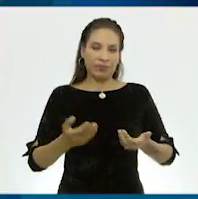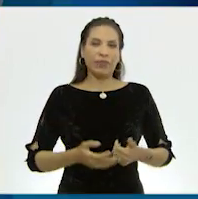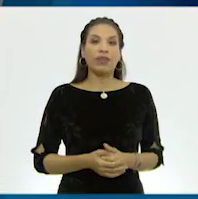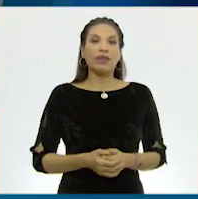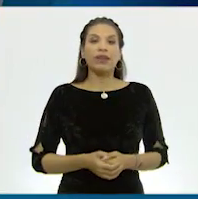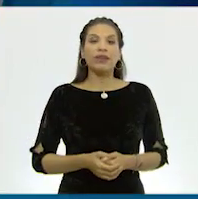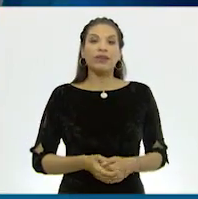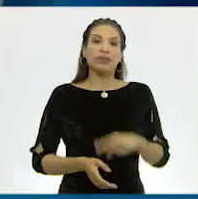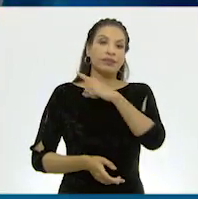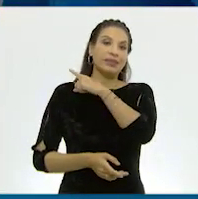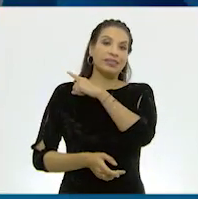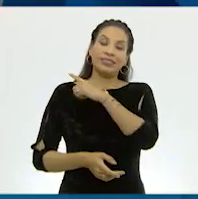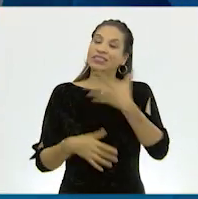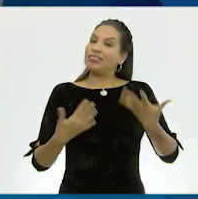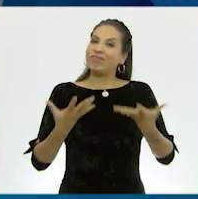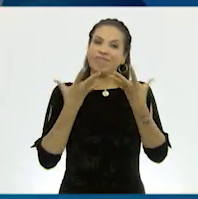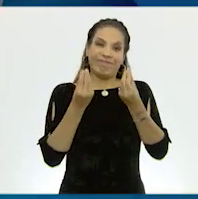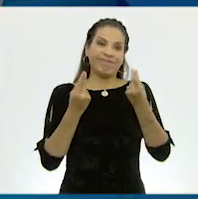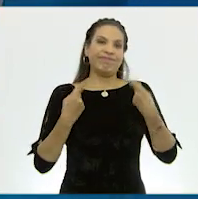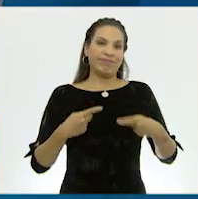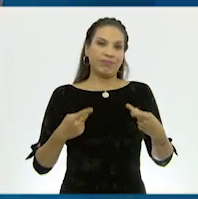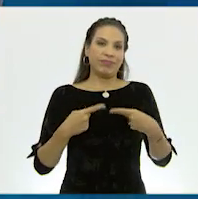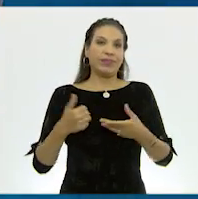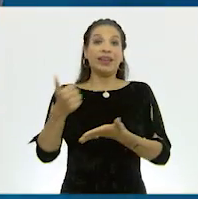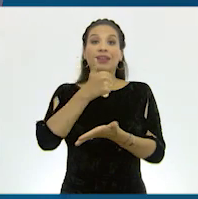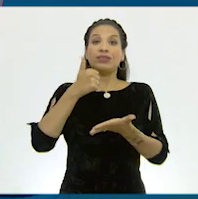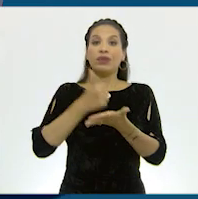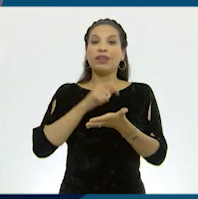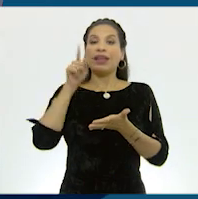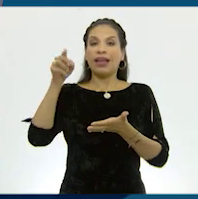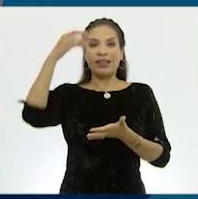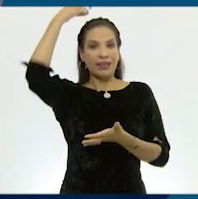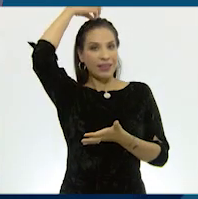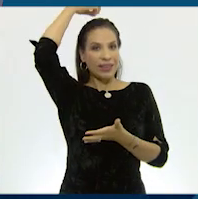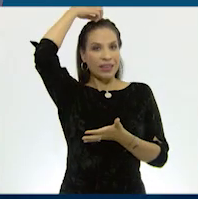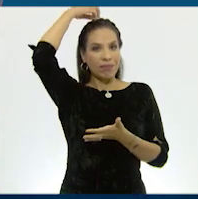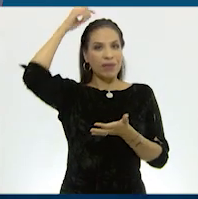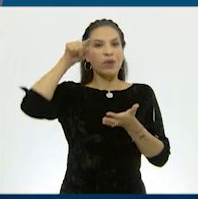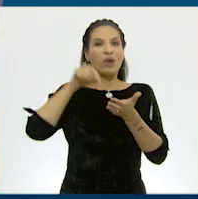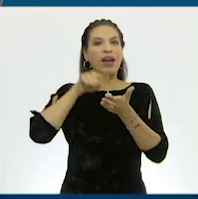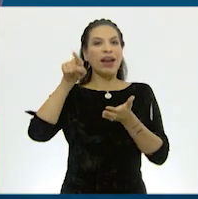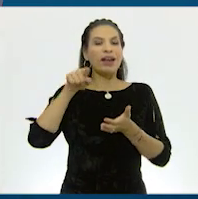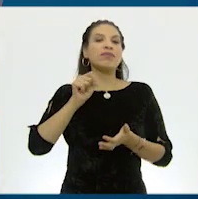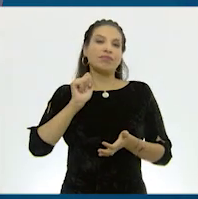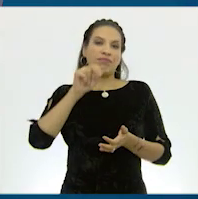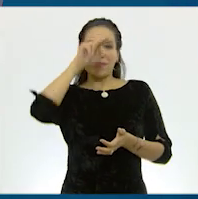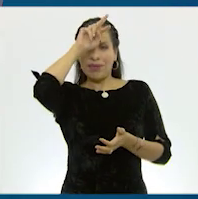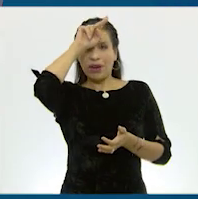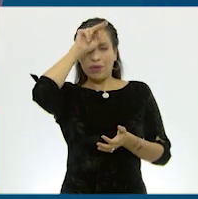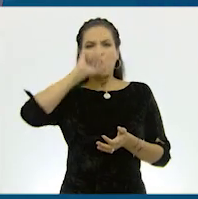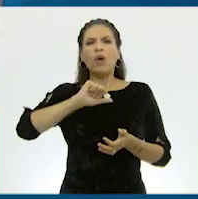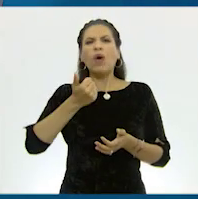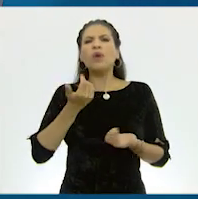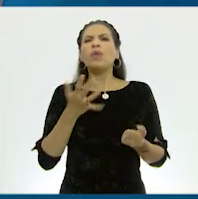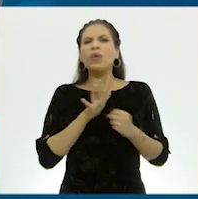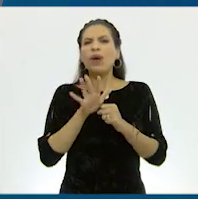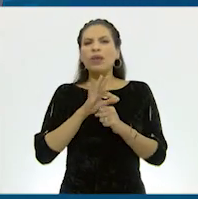la primera. Muy bien. Muy poblado, profesor. Se trata de la ciudad de Lima en Perú. Ahora sí, podrían mencionarme.